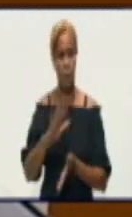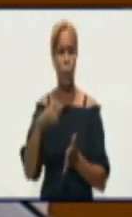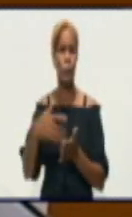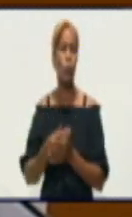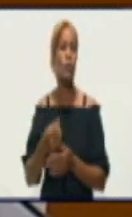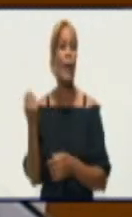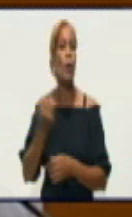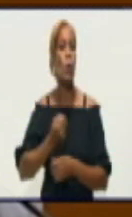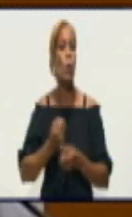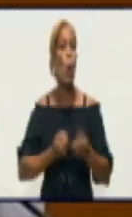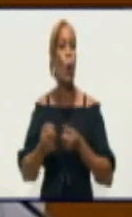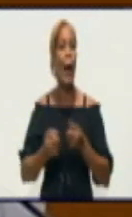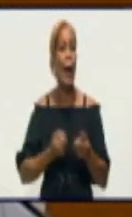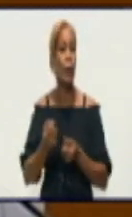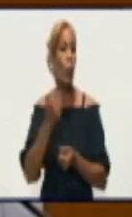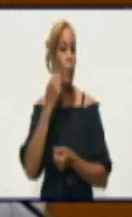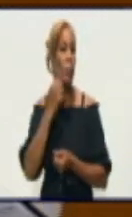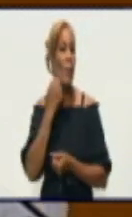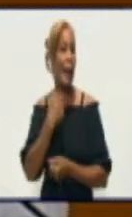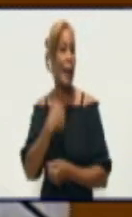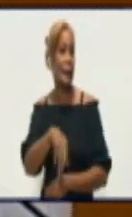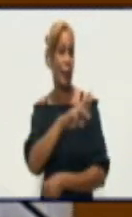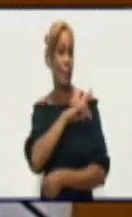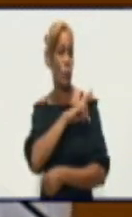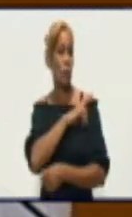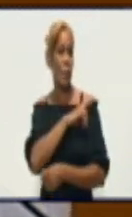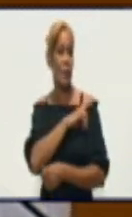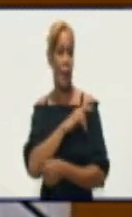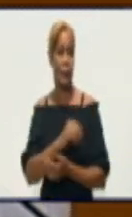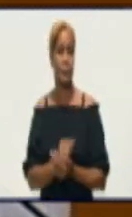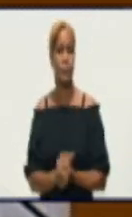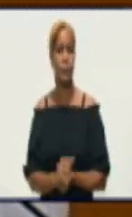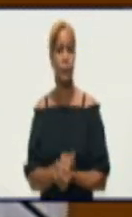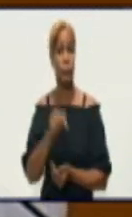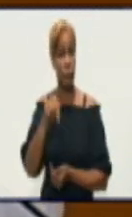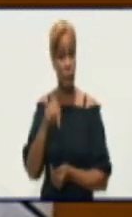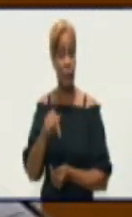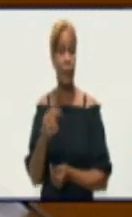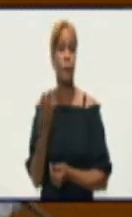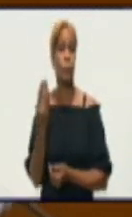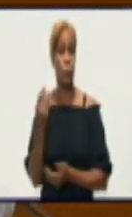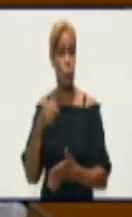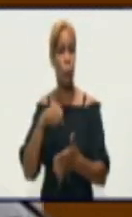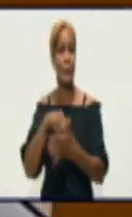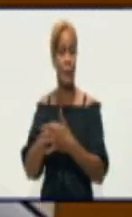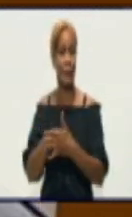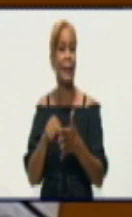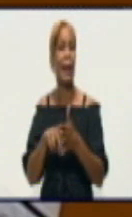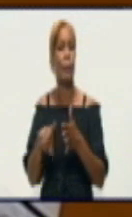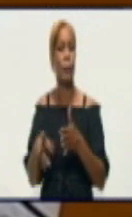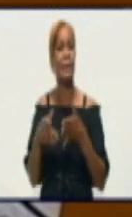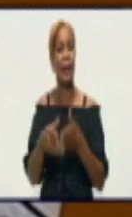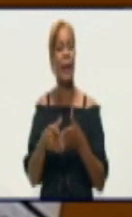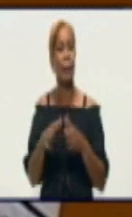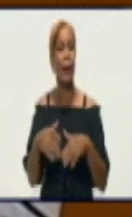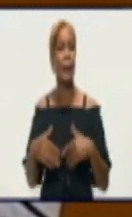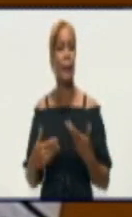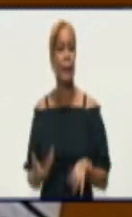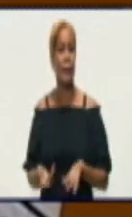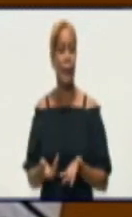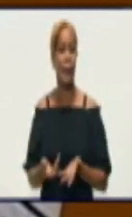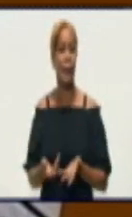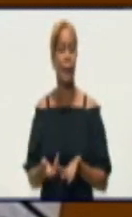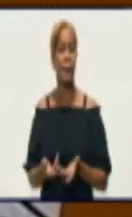responsabilidad en esta incidencia en la provincia están los